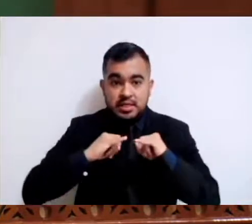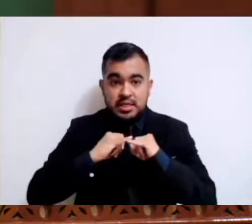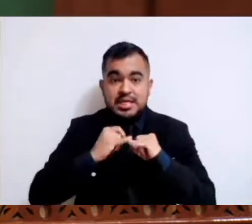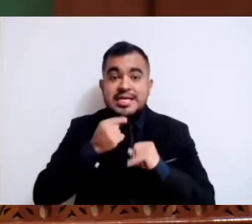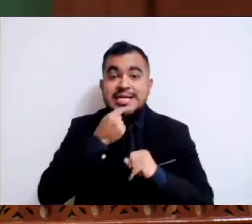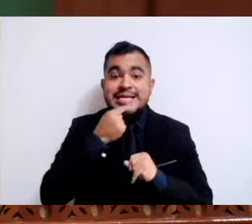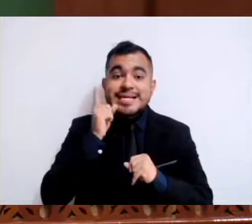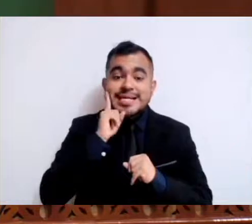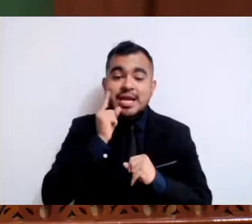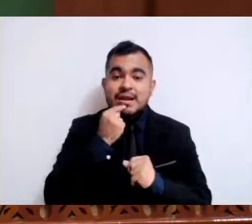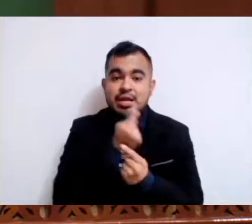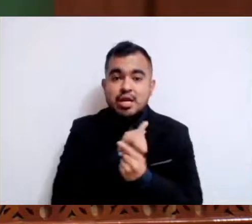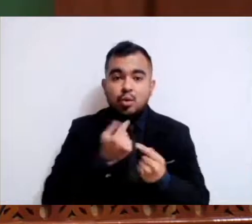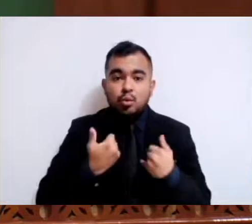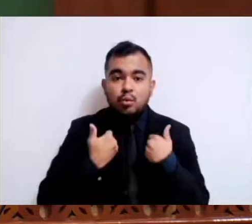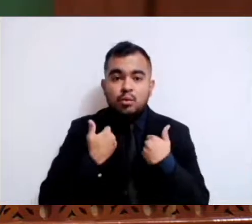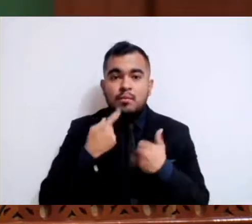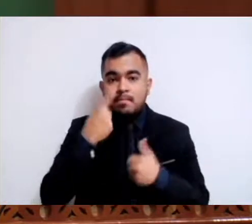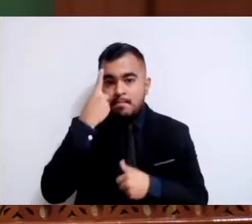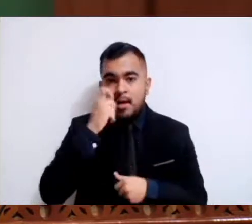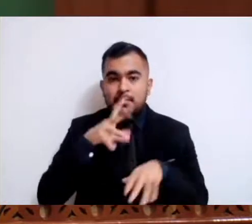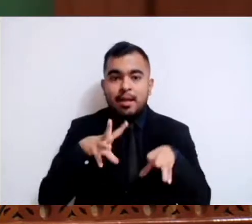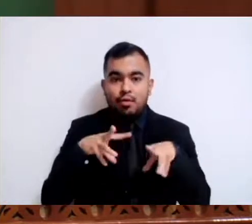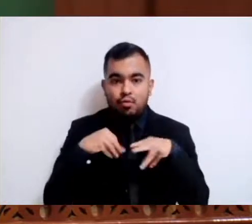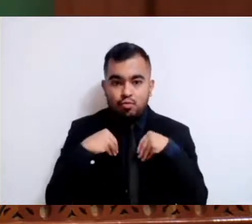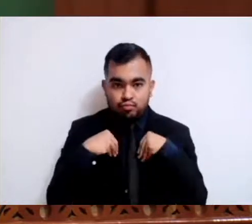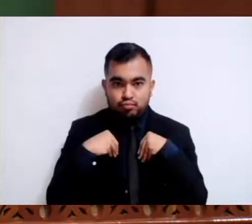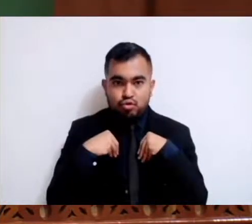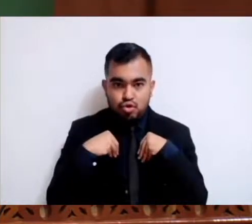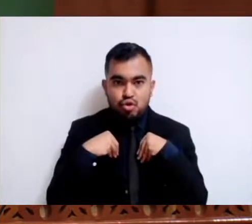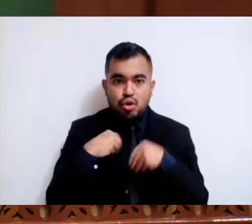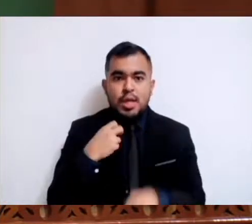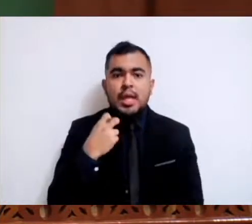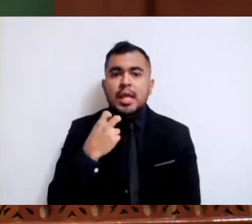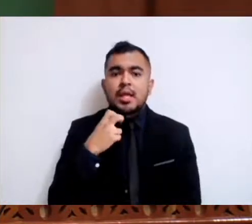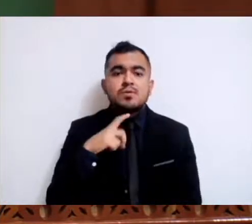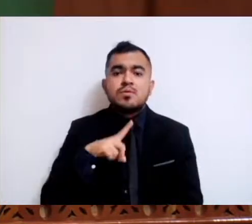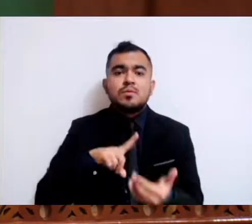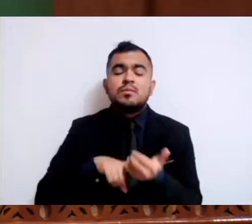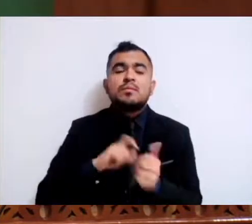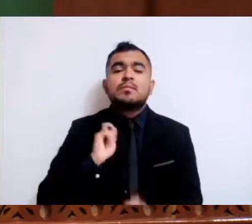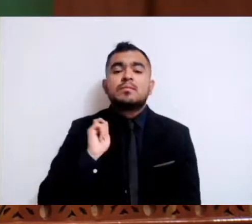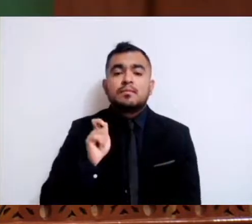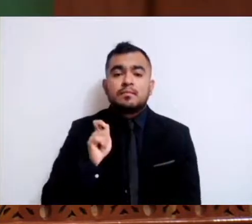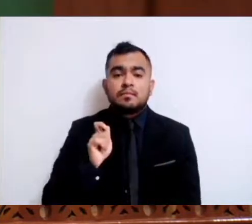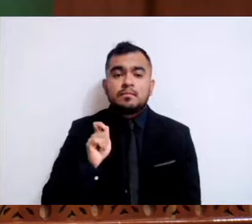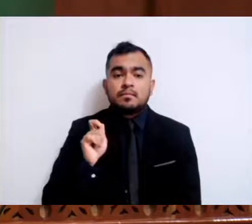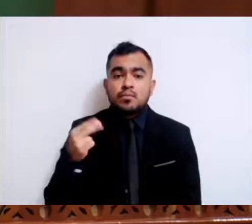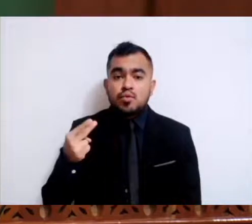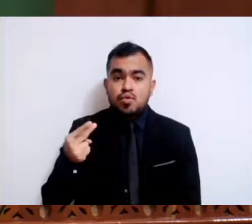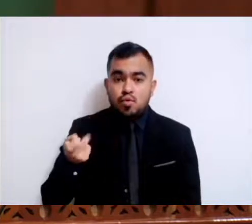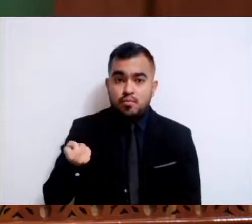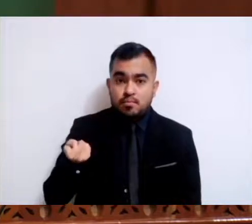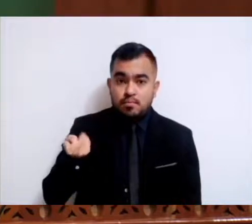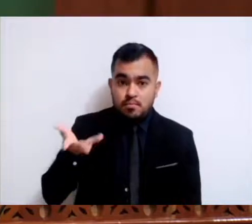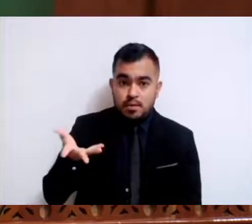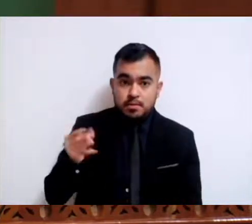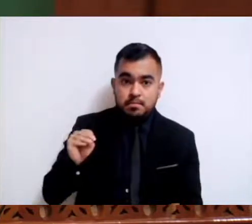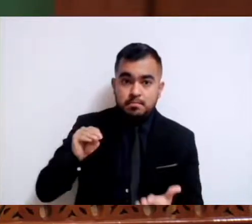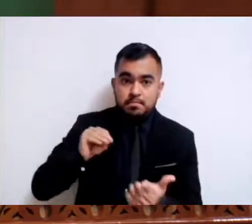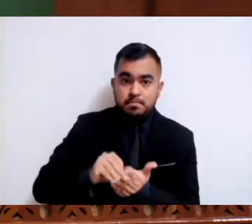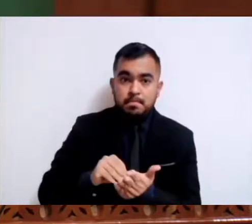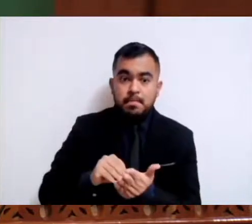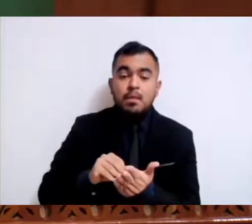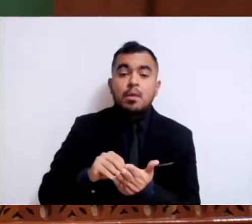Acogimiento Residencial, esto en razón de que la denominación propuesta no sólo limitaría